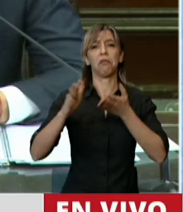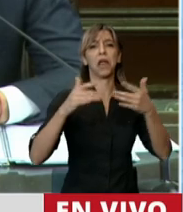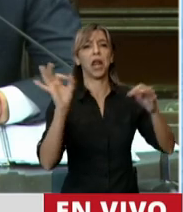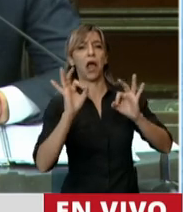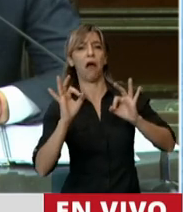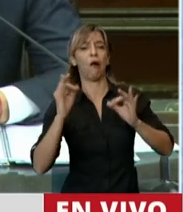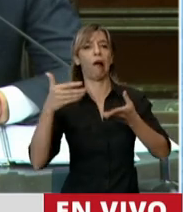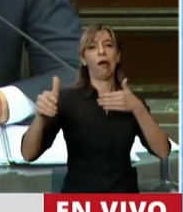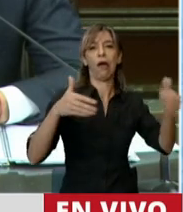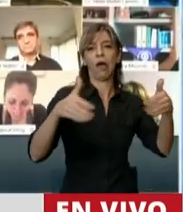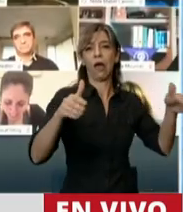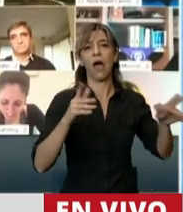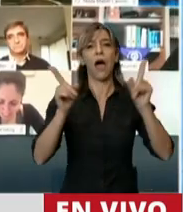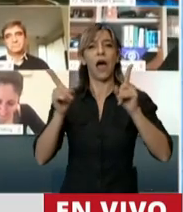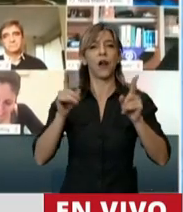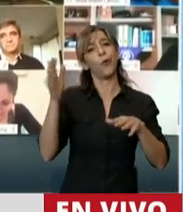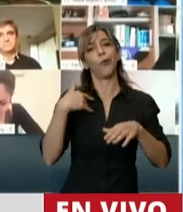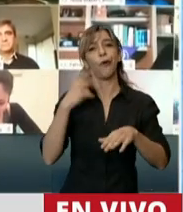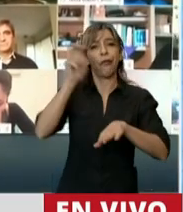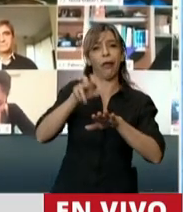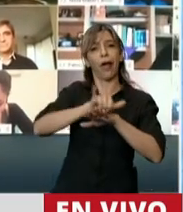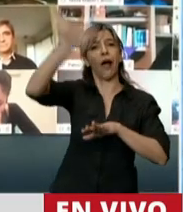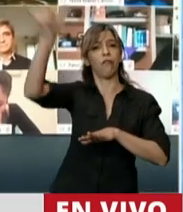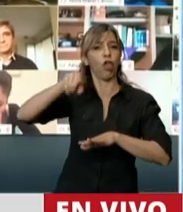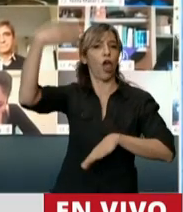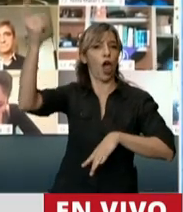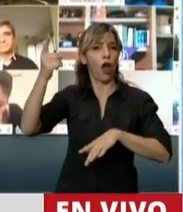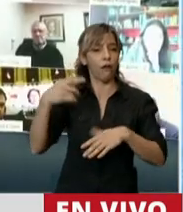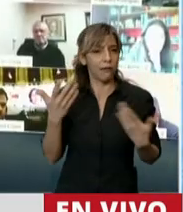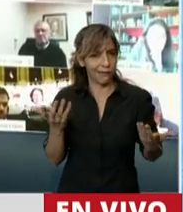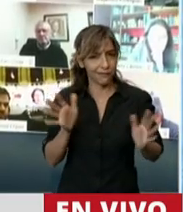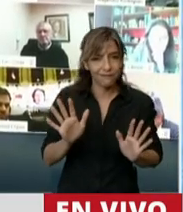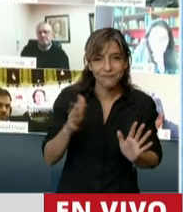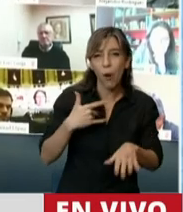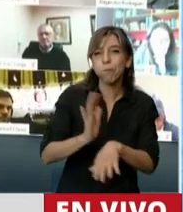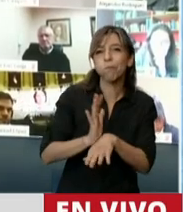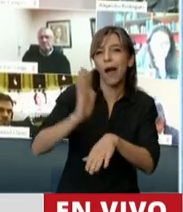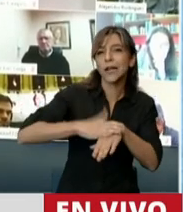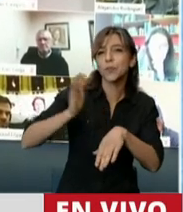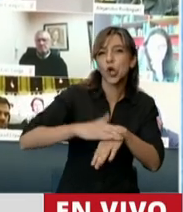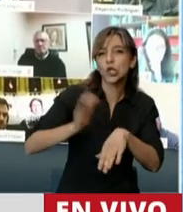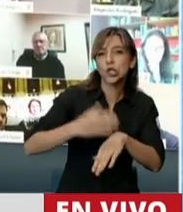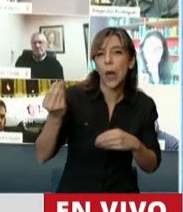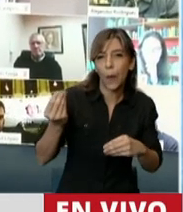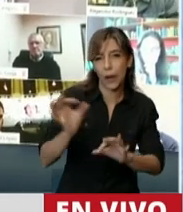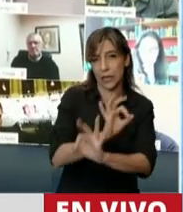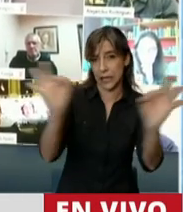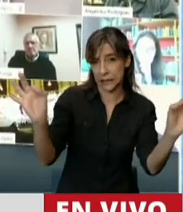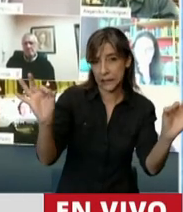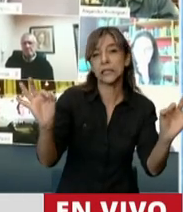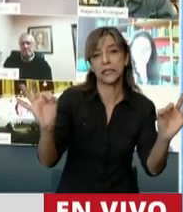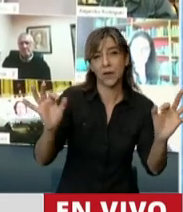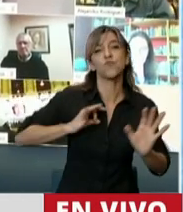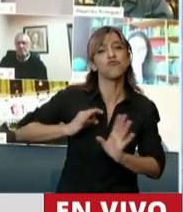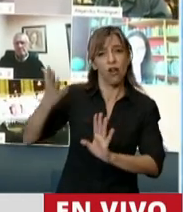hoy un avión dándole la espalda a los argentinos y argentinas sin hacerse cargo del daño que le hicieron a este país y que hoy